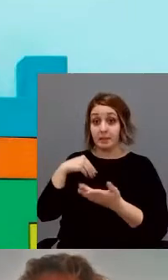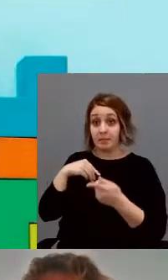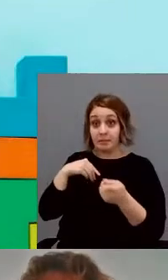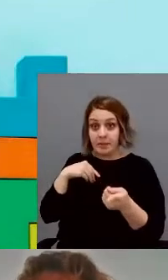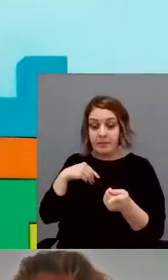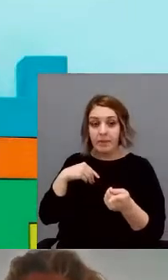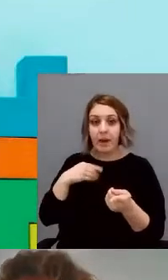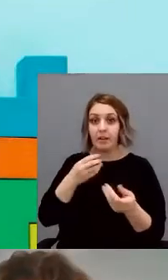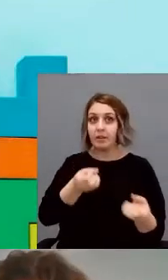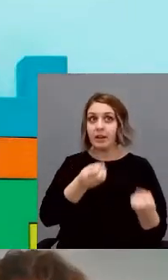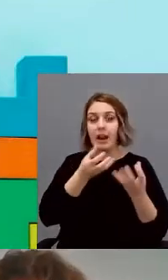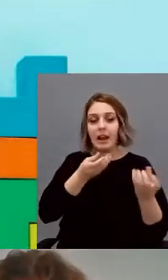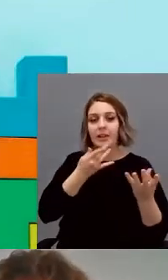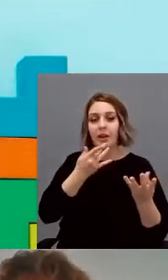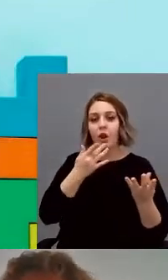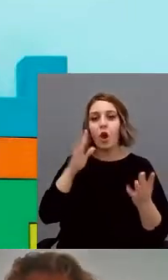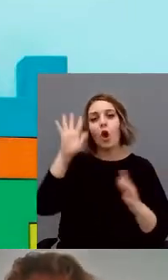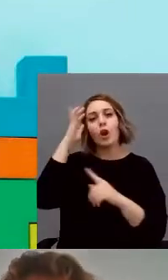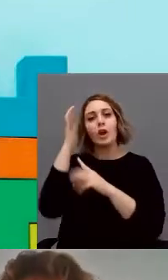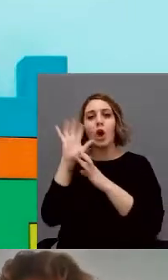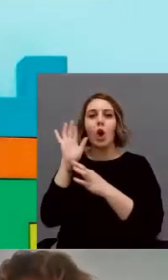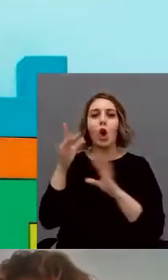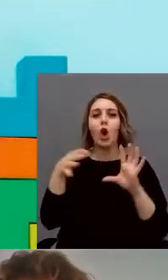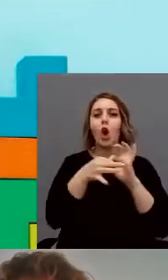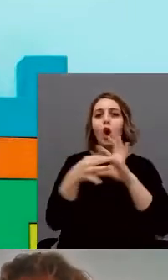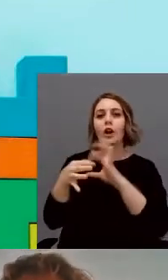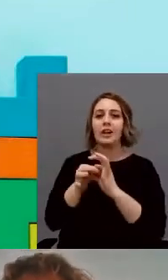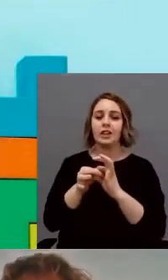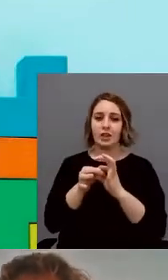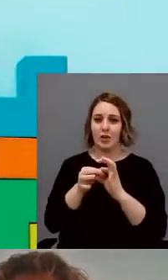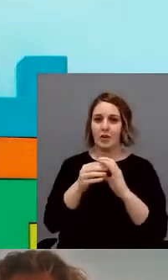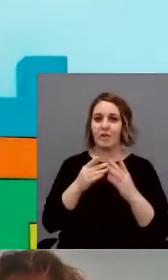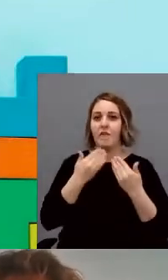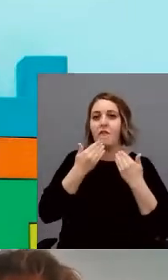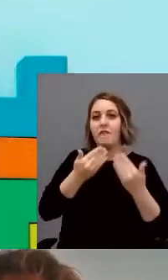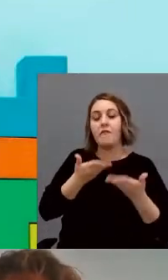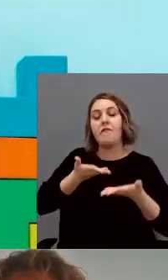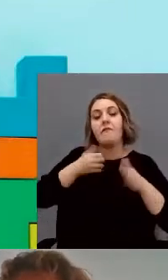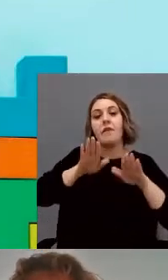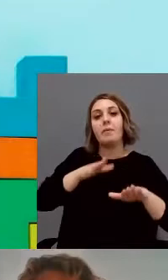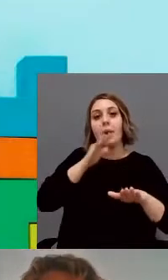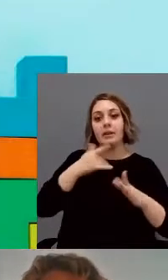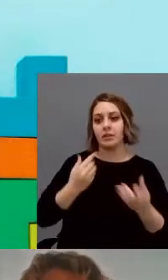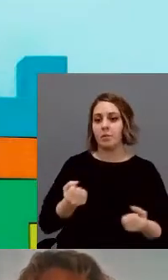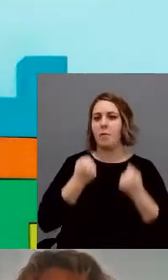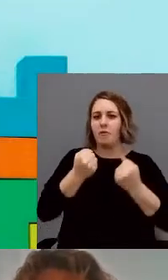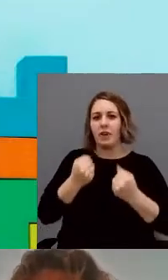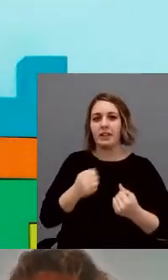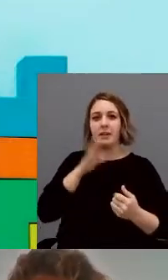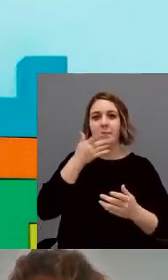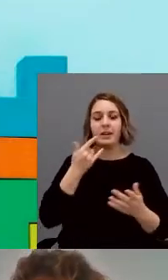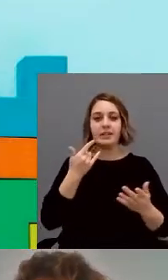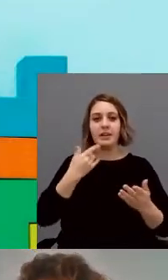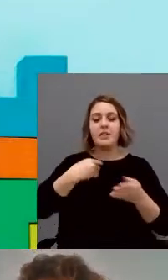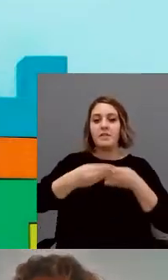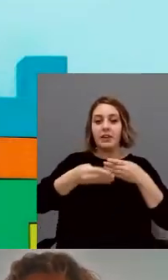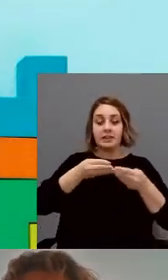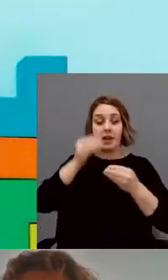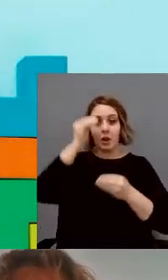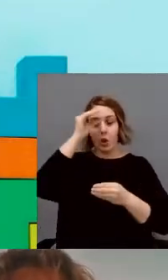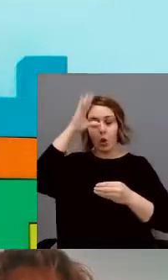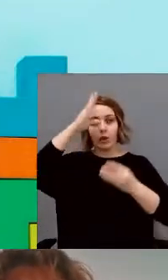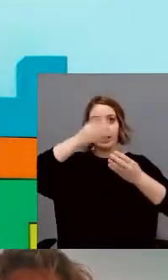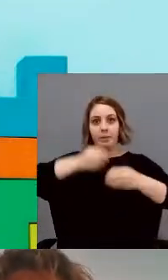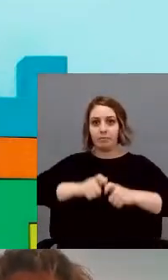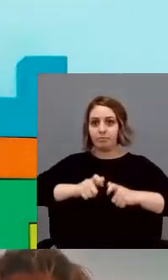favorece las conexiones neuronales, que son más poderosas, actúan con mayor armonía y estimulan la flexibilidad cognitiva.